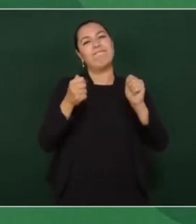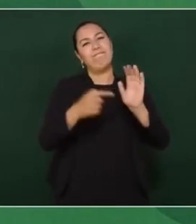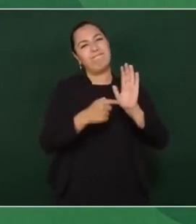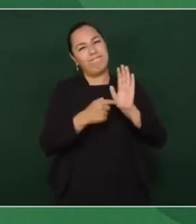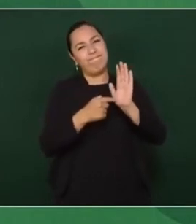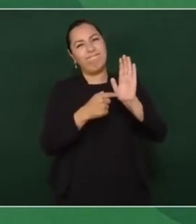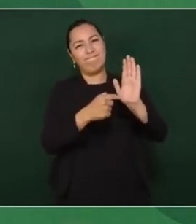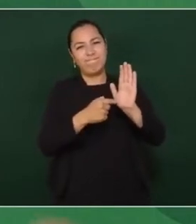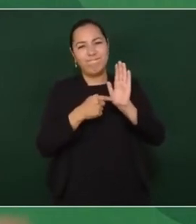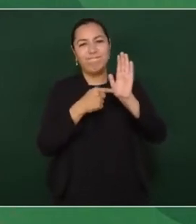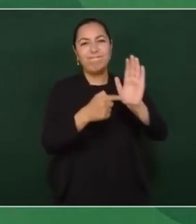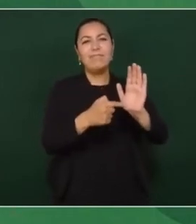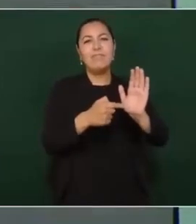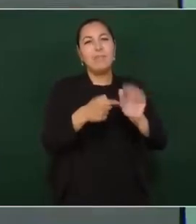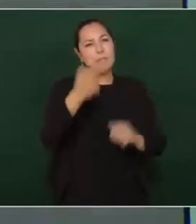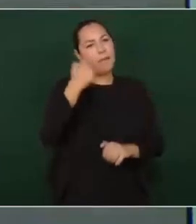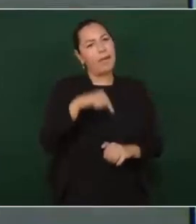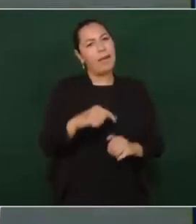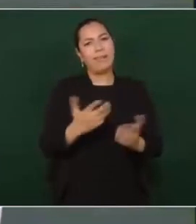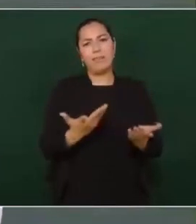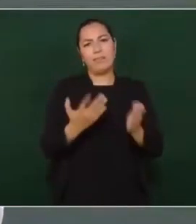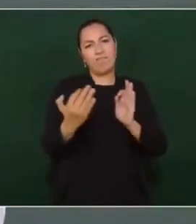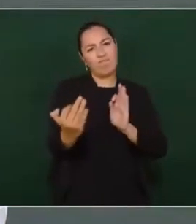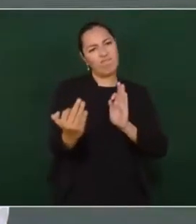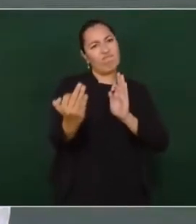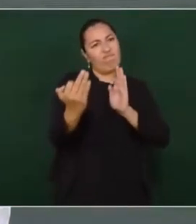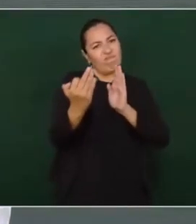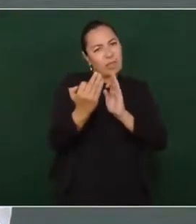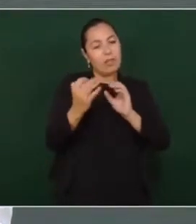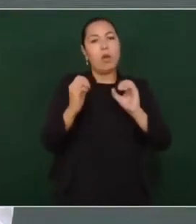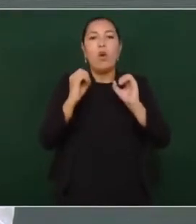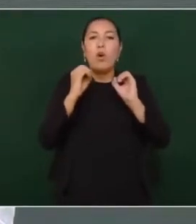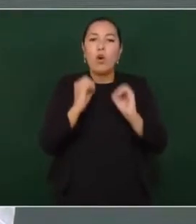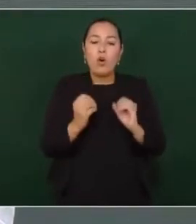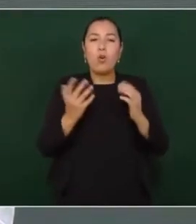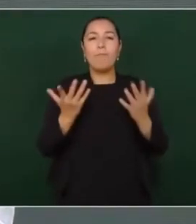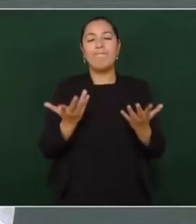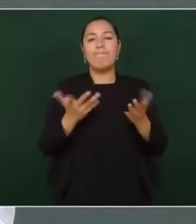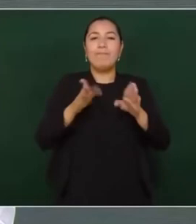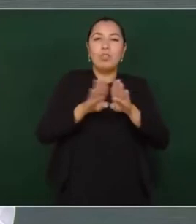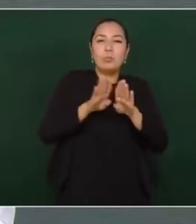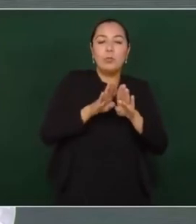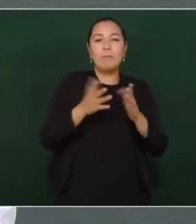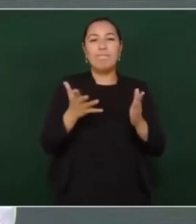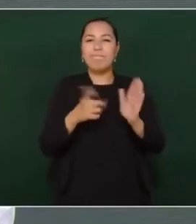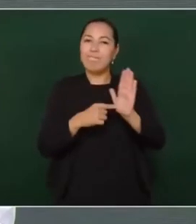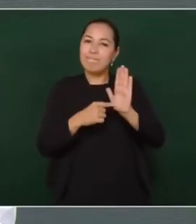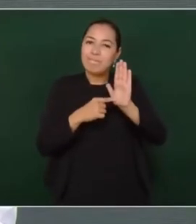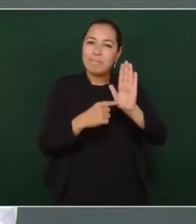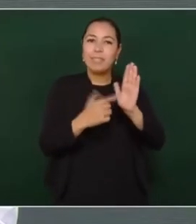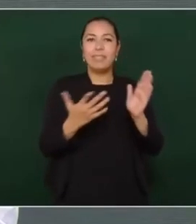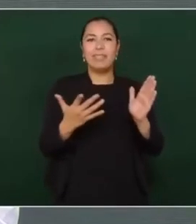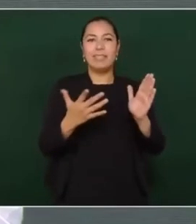enfrentando o contrarrestando esa vida